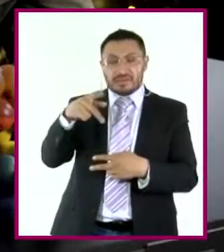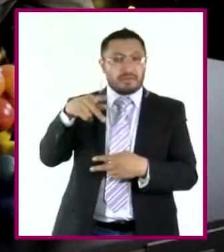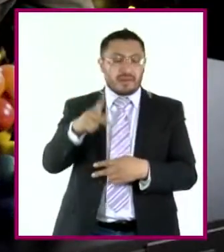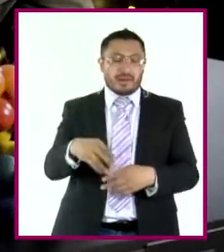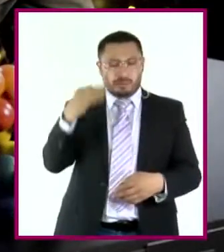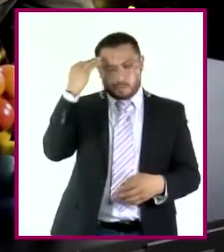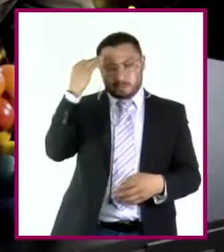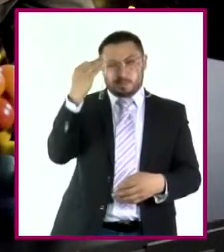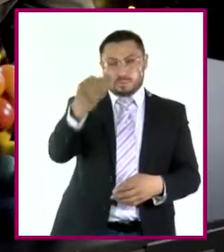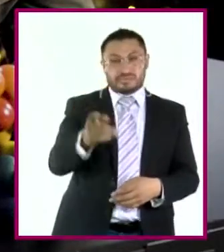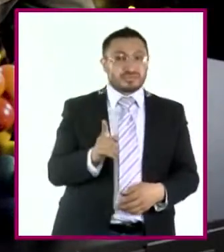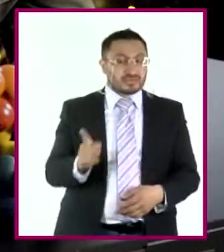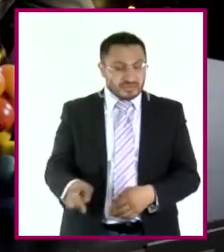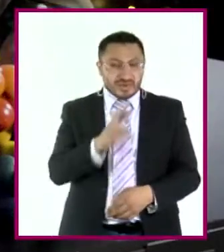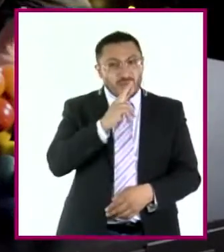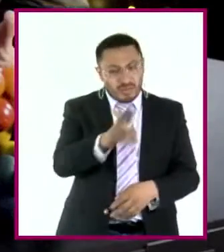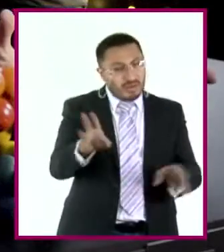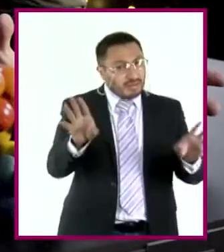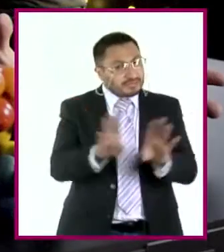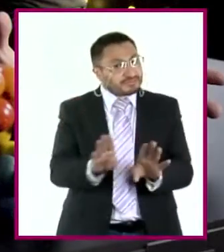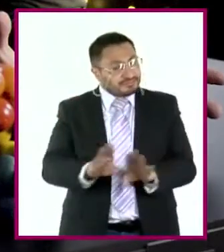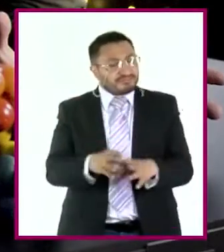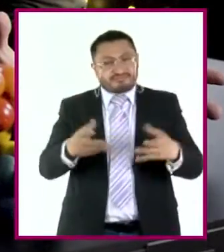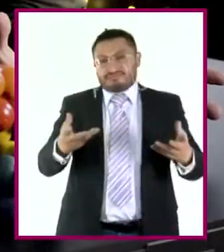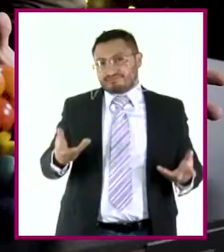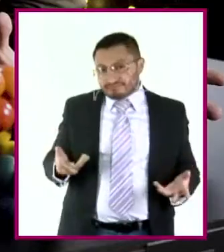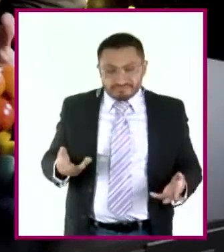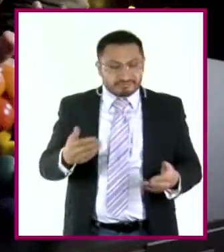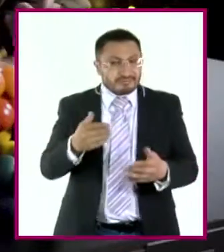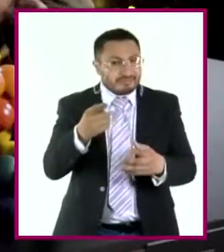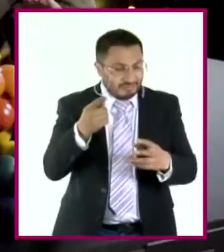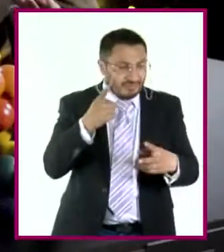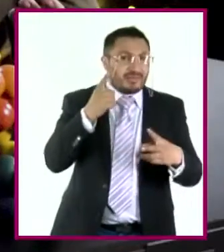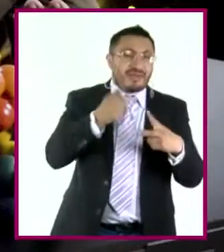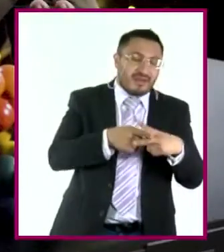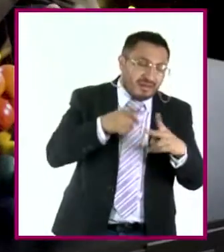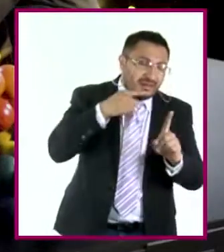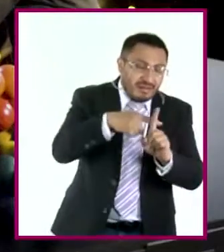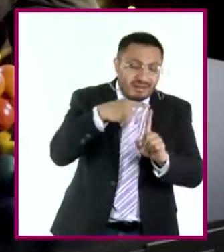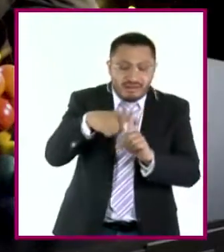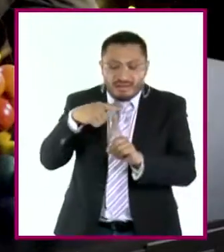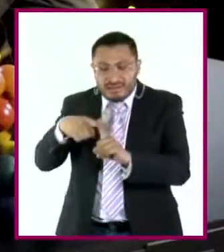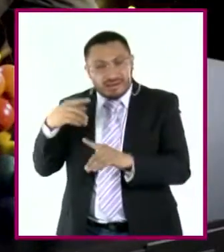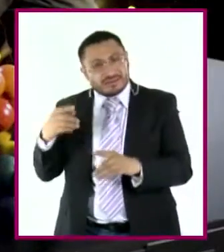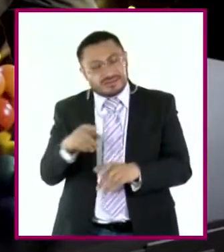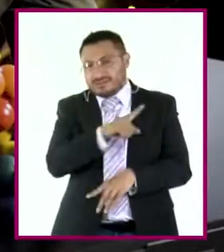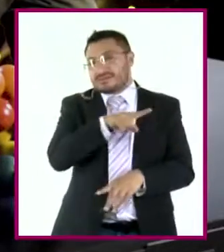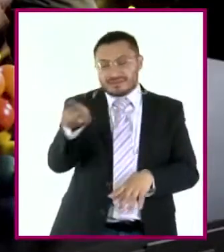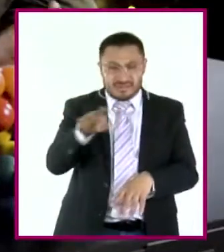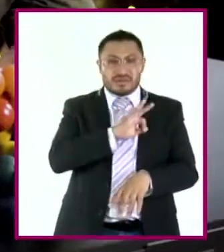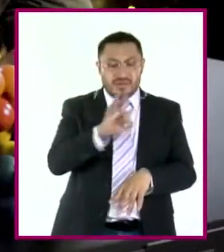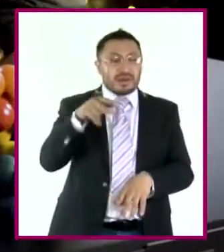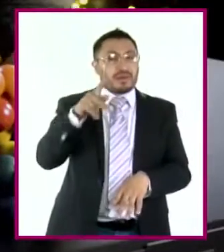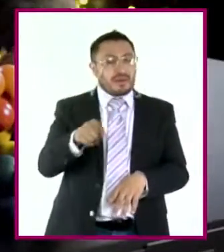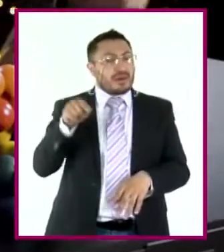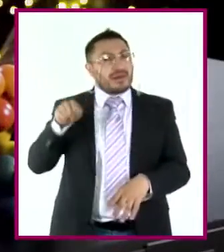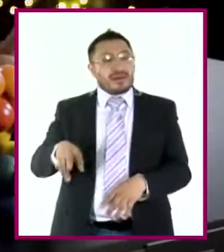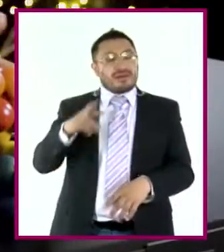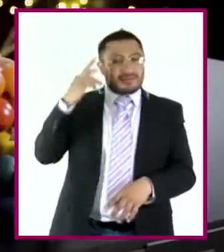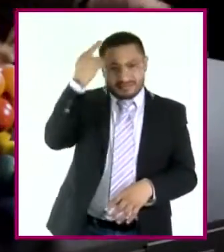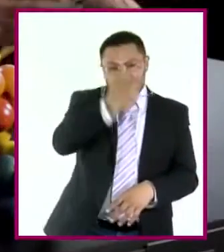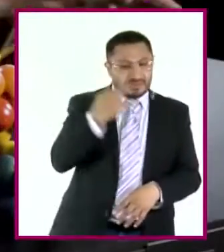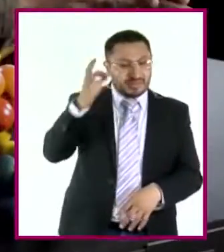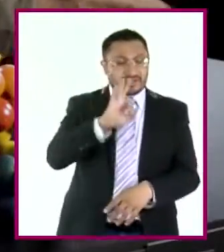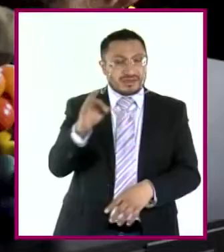tardado. ¿Cómo le hizo Gauss? Ah, pues, antes de ponerse a sumar como cualquiera de nosotros lo hubiese hecho, Gauss observó que si